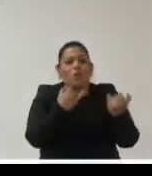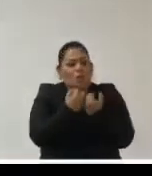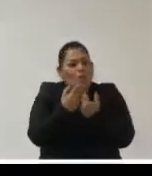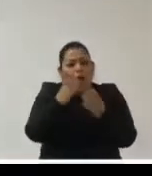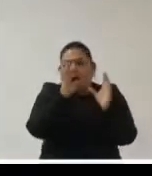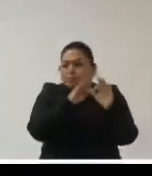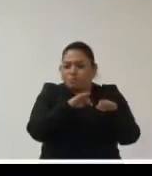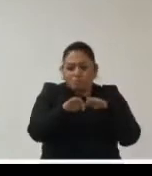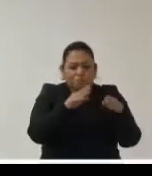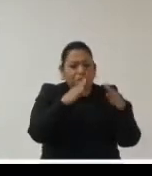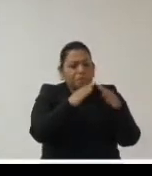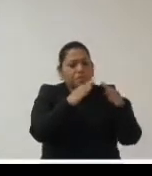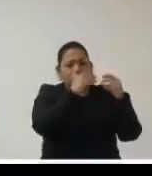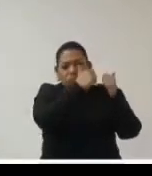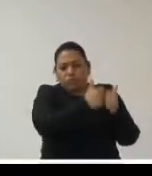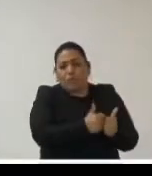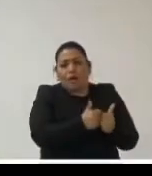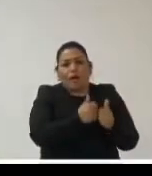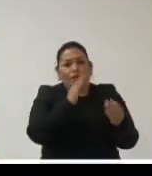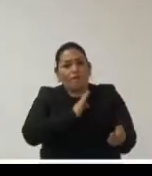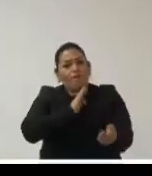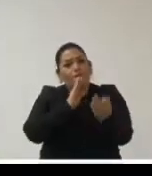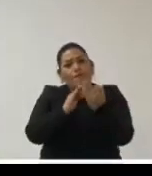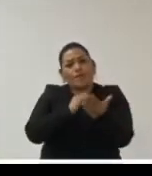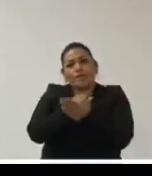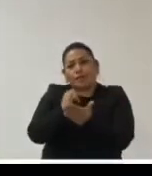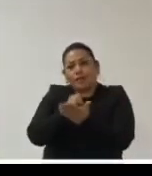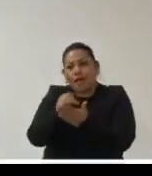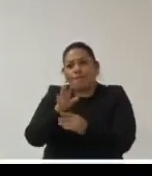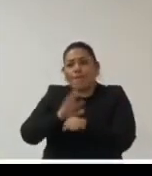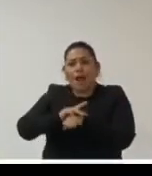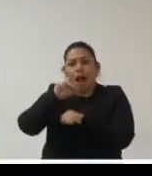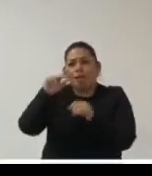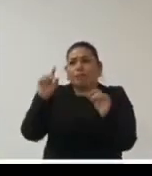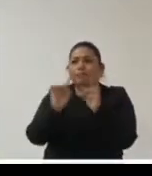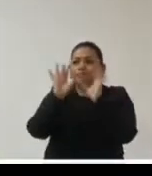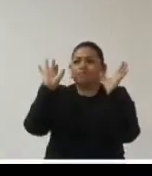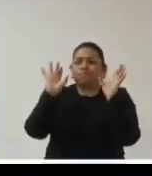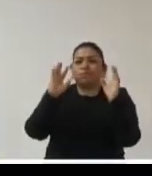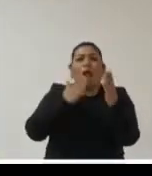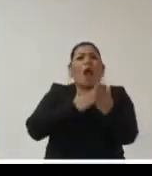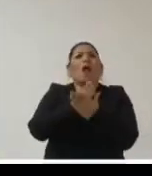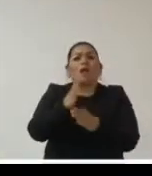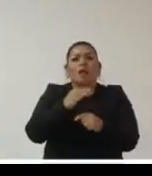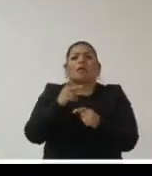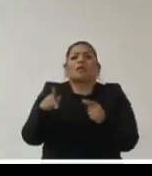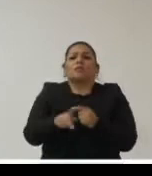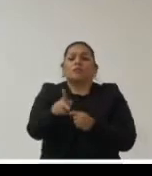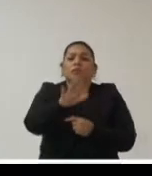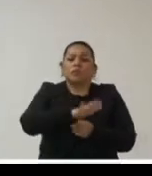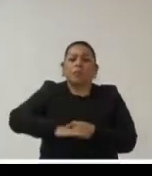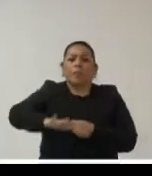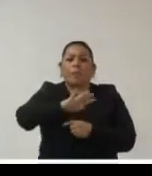entendemos que frente a este tipo de decisiones frente a mayor transparencia mayor acceso a la información pública los ciudadanos claramente